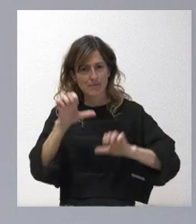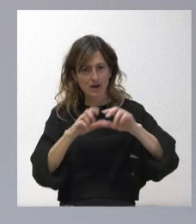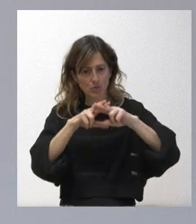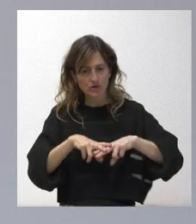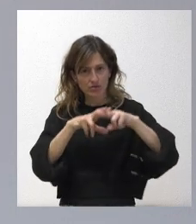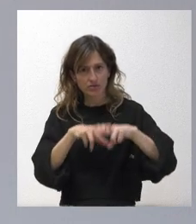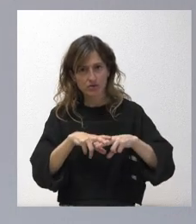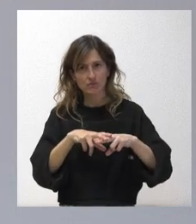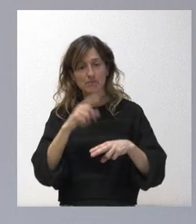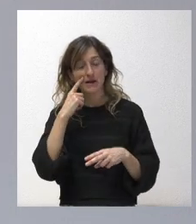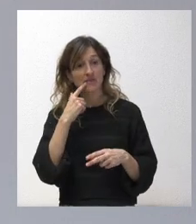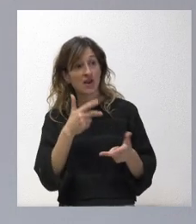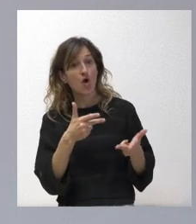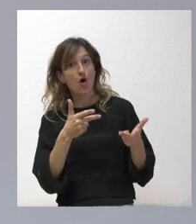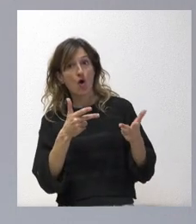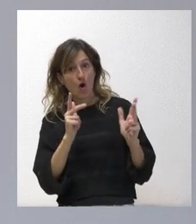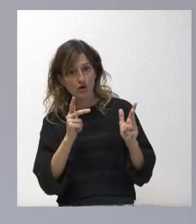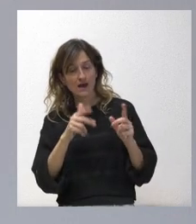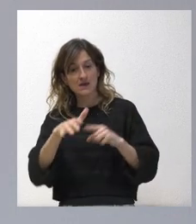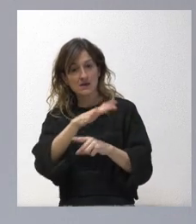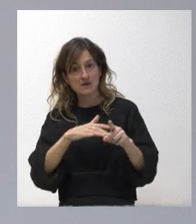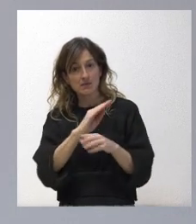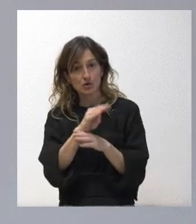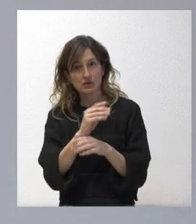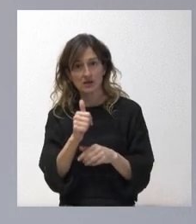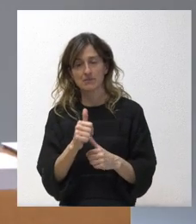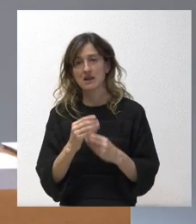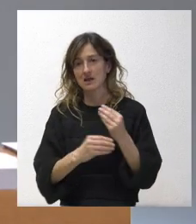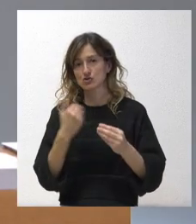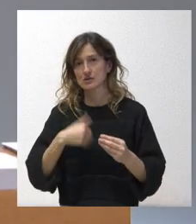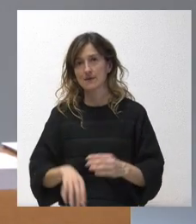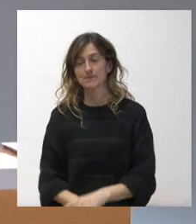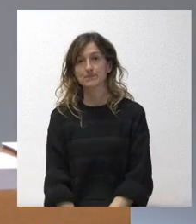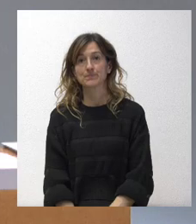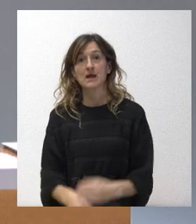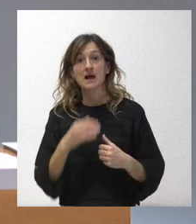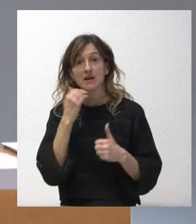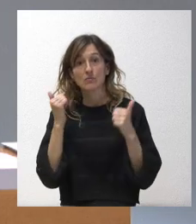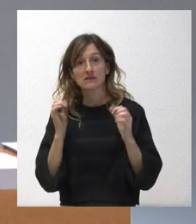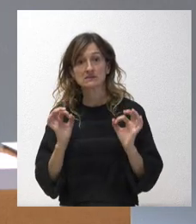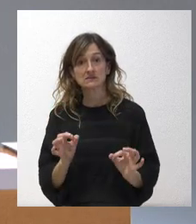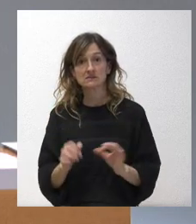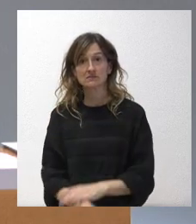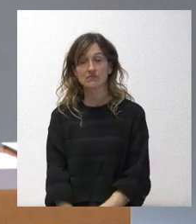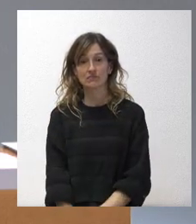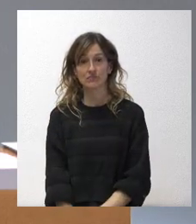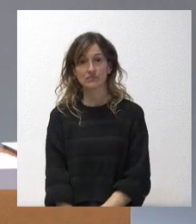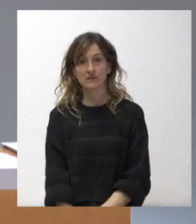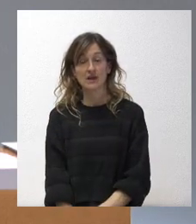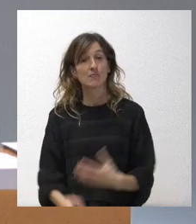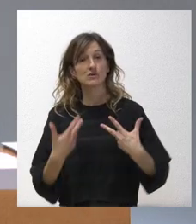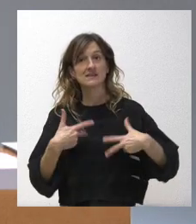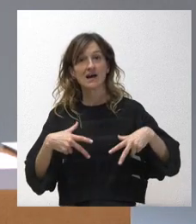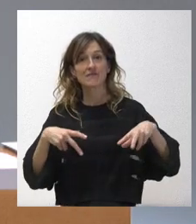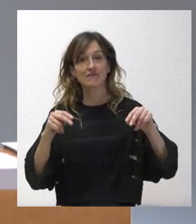un ok a la declaración de impacto ambiental de esa instalación. ¿Alguna pregunta más? Pues aquí terminamos.